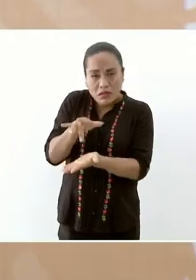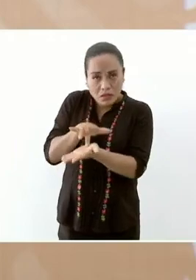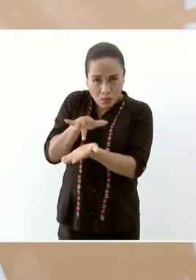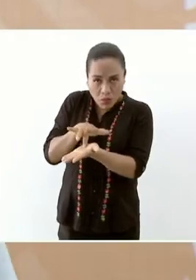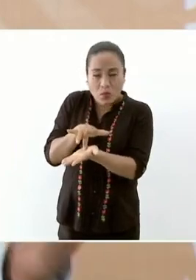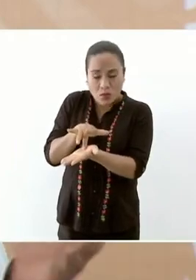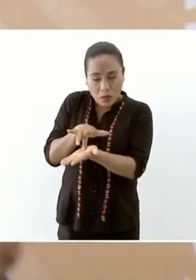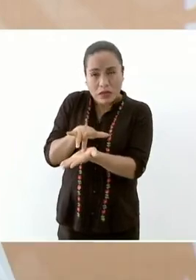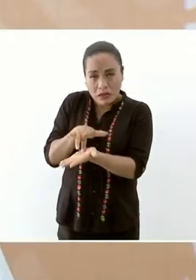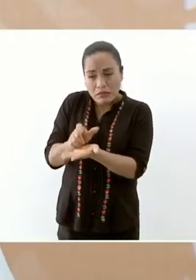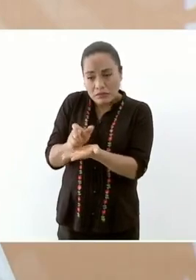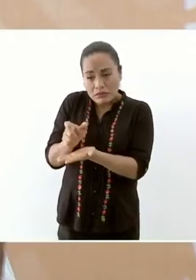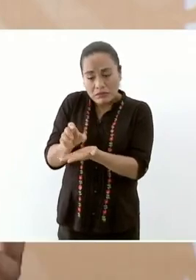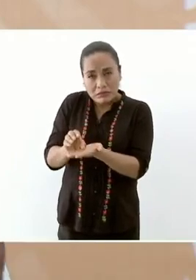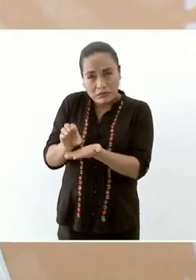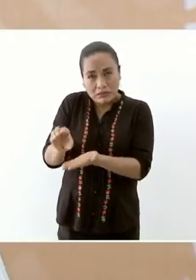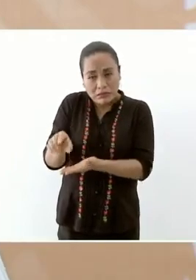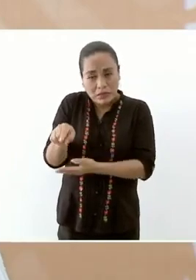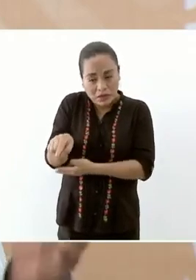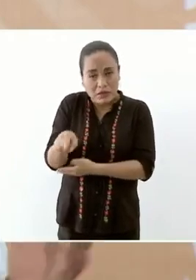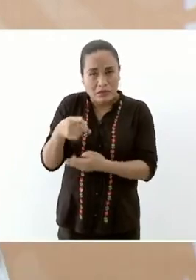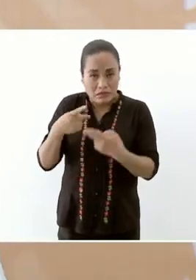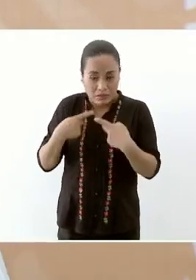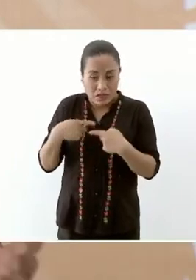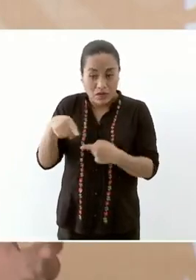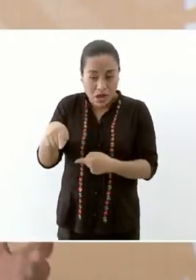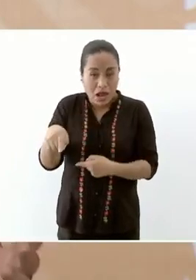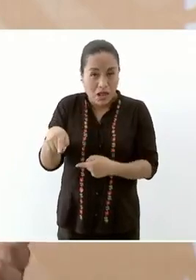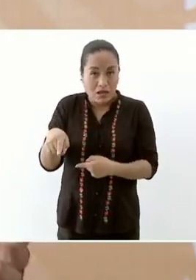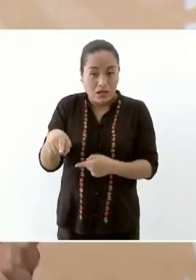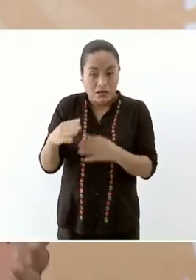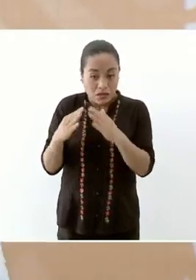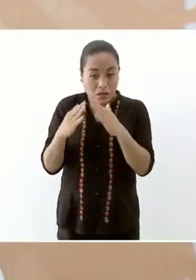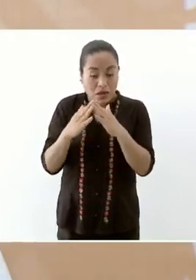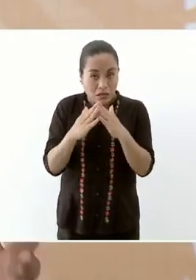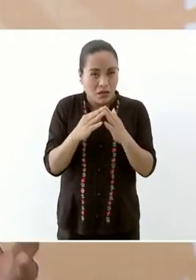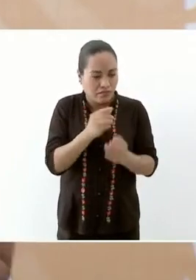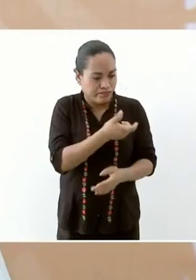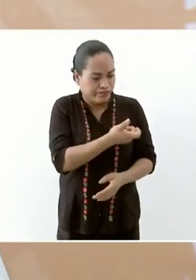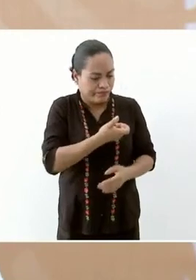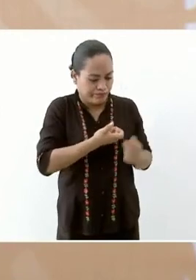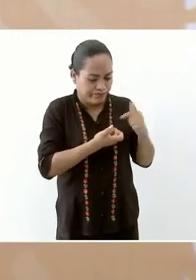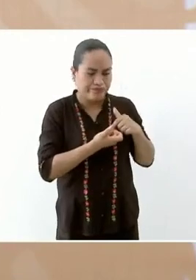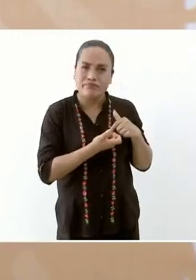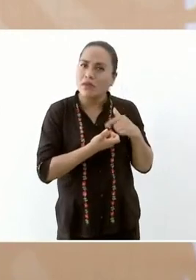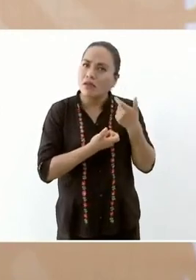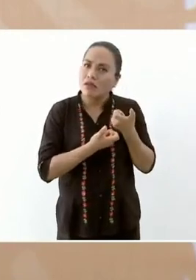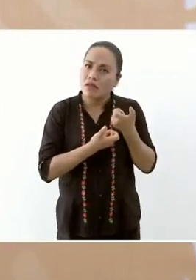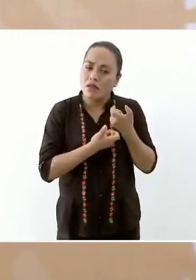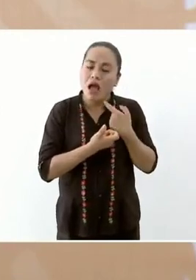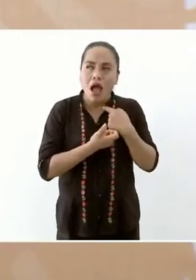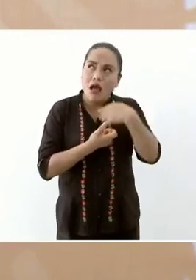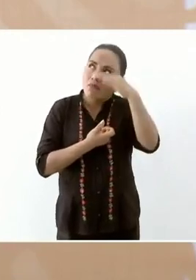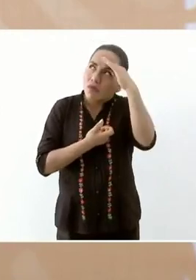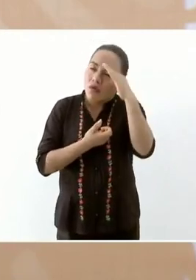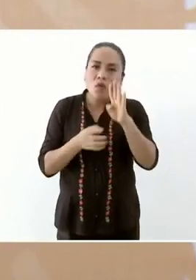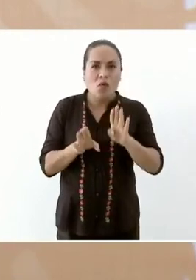y ellos tienen que ver cómo compran los materiales